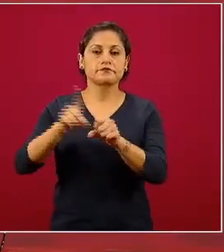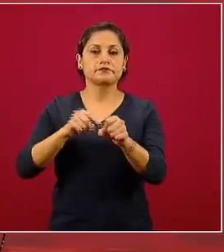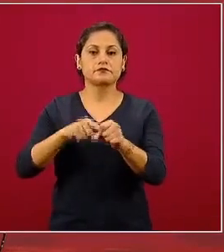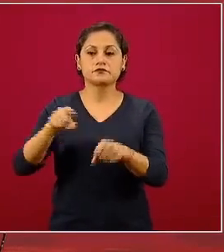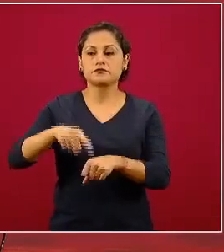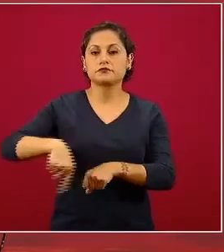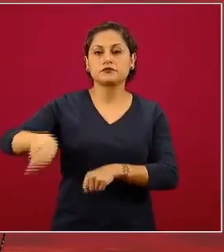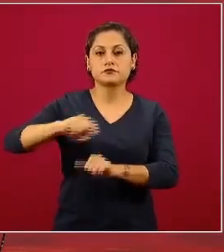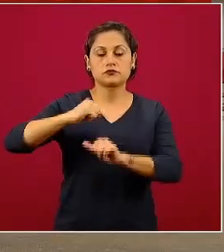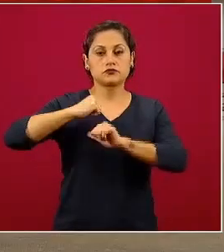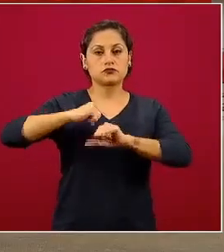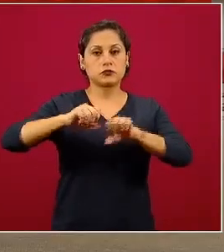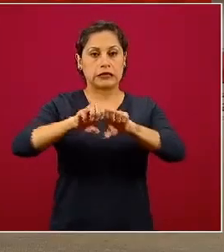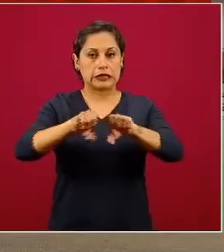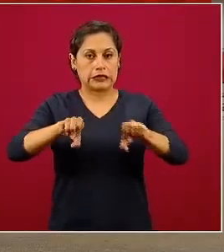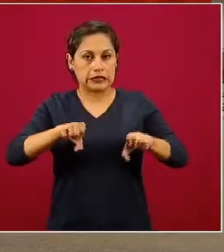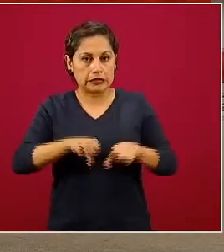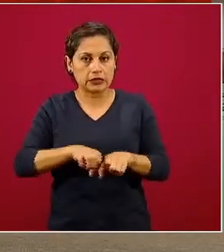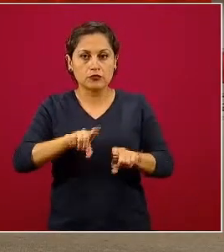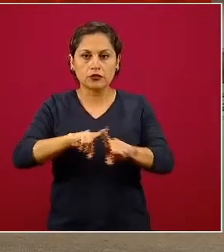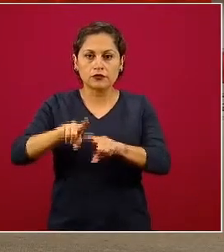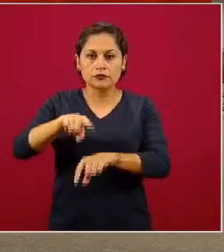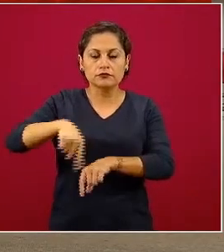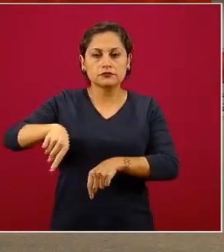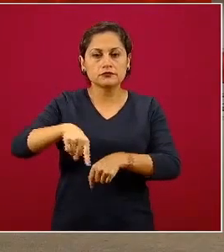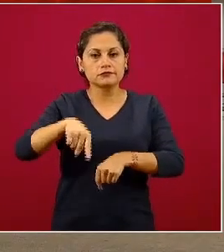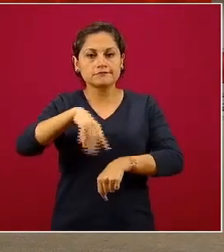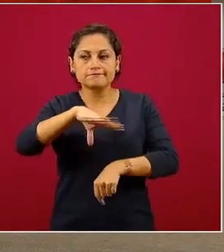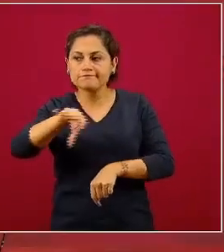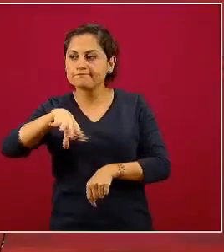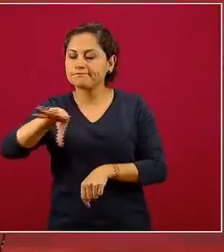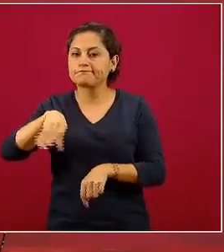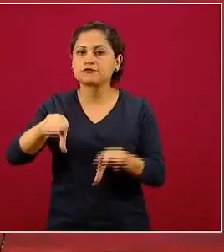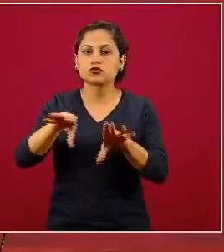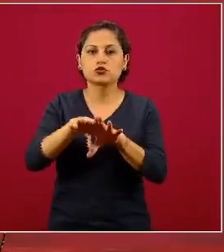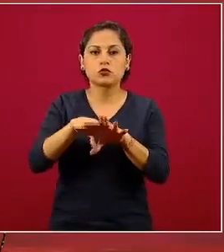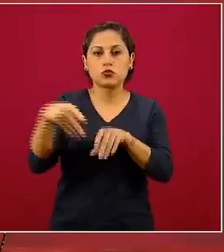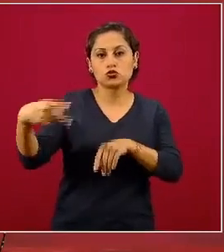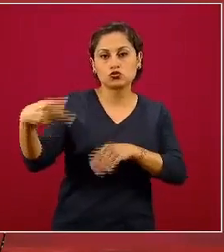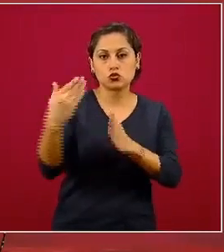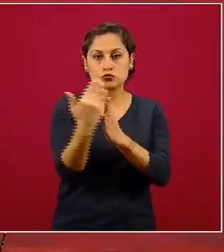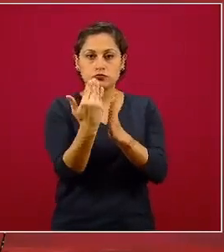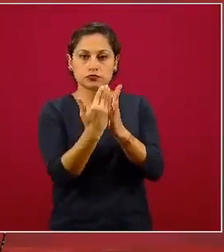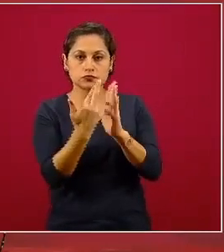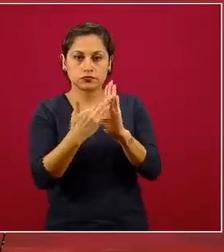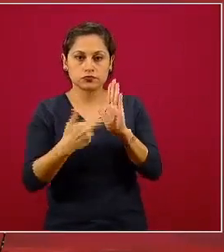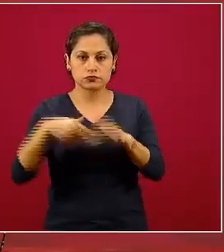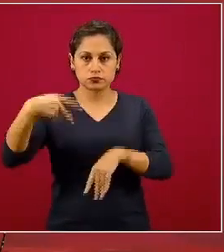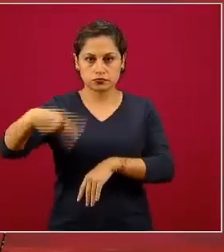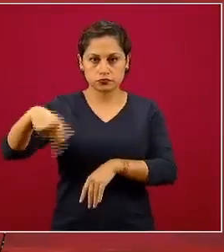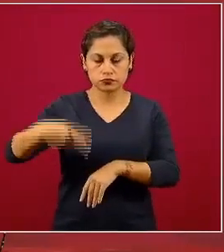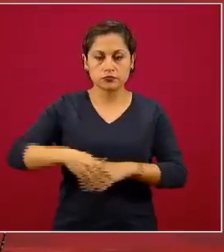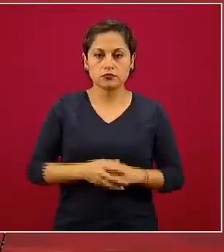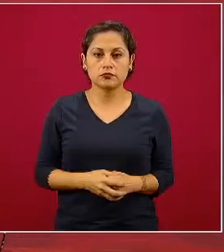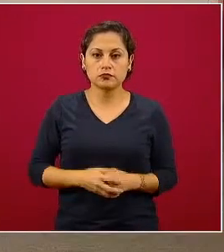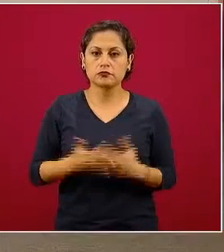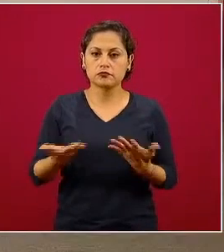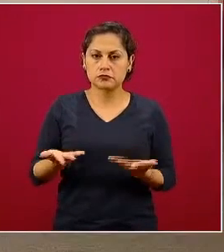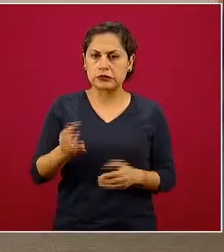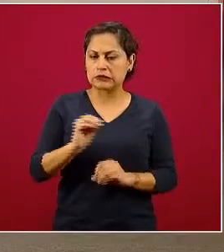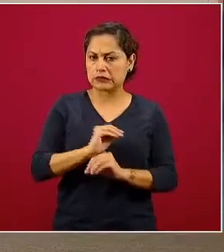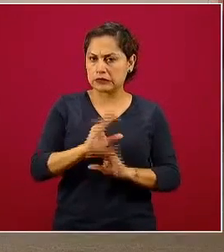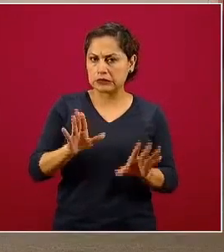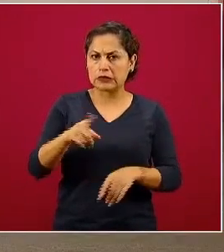han estado muy proactivos buscando cómo pueden adaptar sus protocolos técnicos. Les es de especial interés, desde luego,